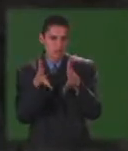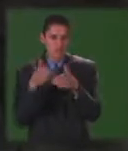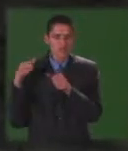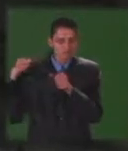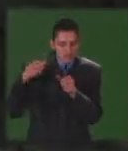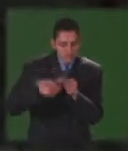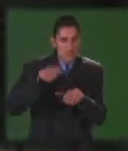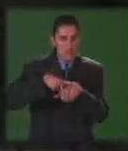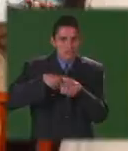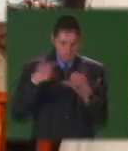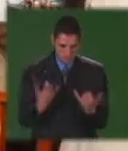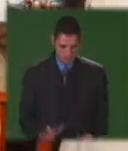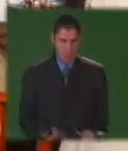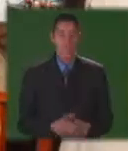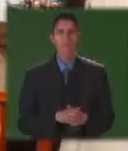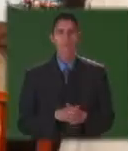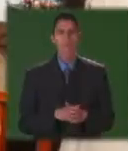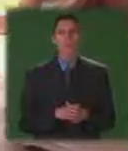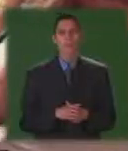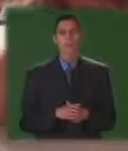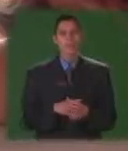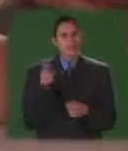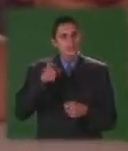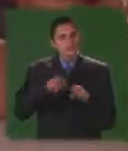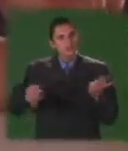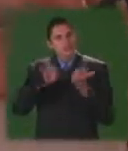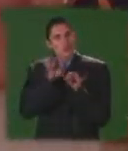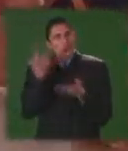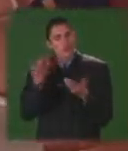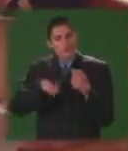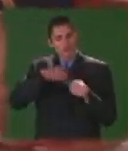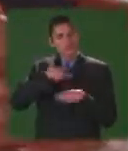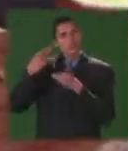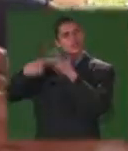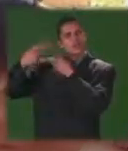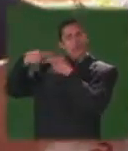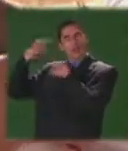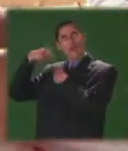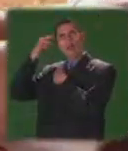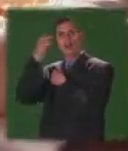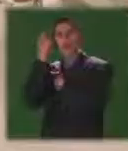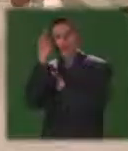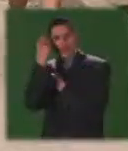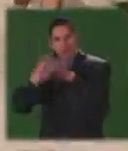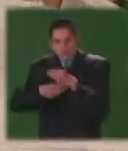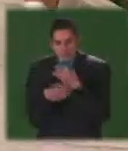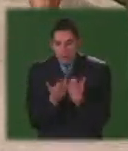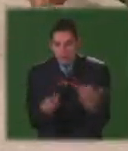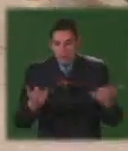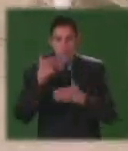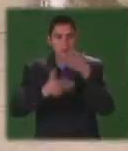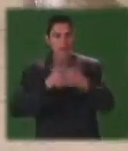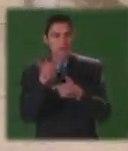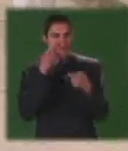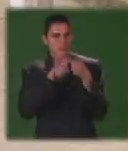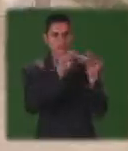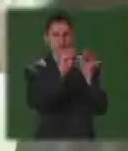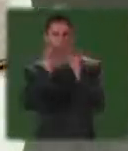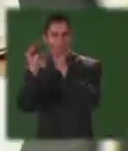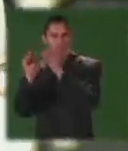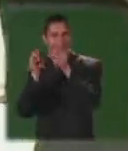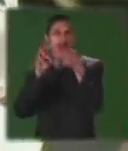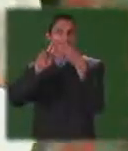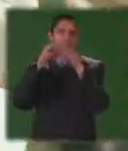a través de los años y hasta nuestros días, para así poder entender sus antecedentes, también los procesos actuales de